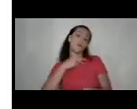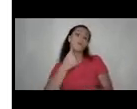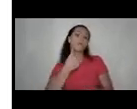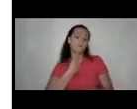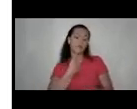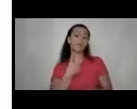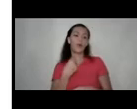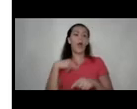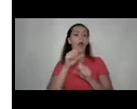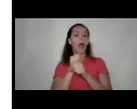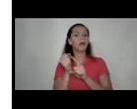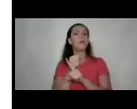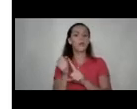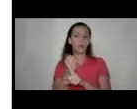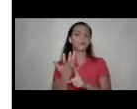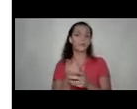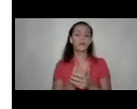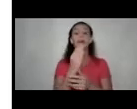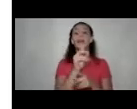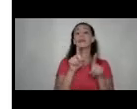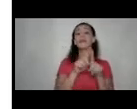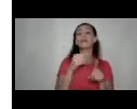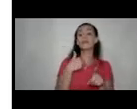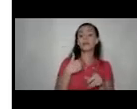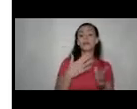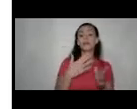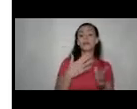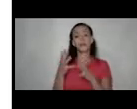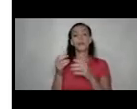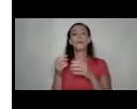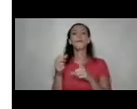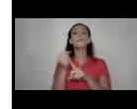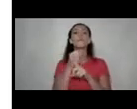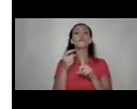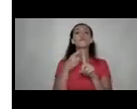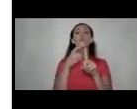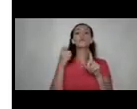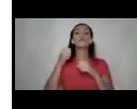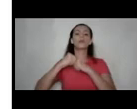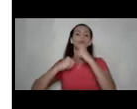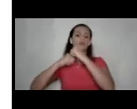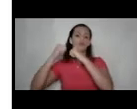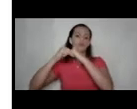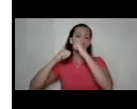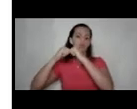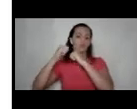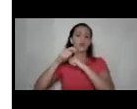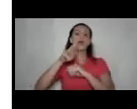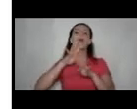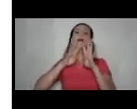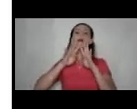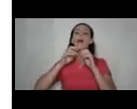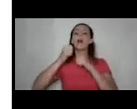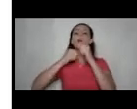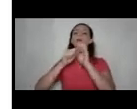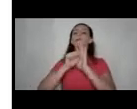ejerciendo. Y también tenemos la violencia desde lo estructural que estamos hablando de violencia simbólica